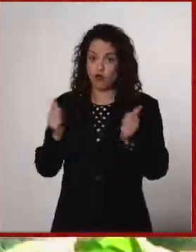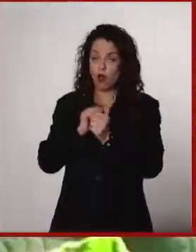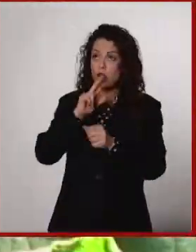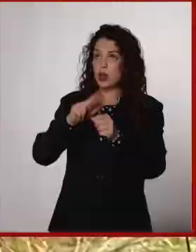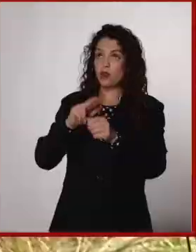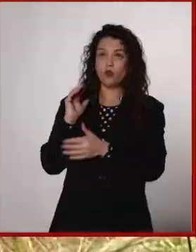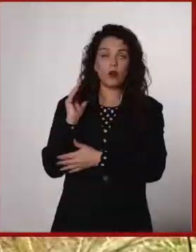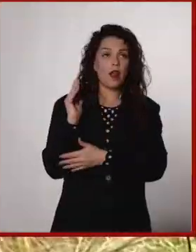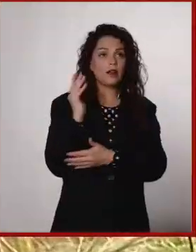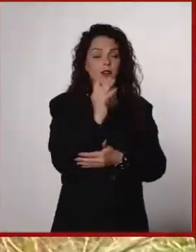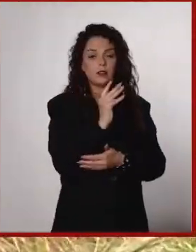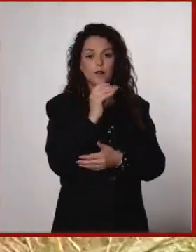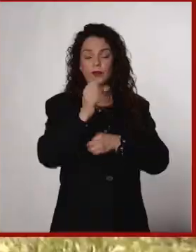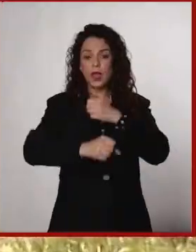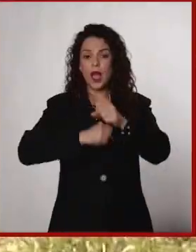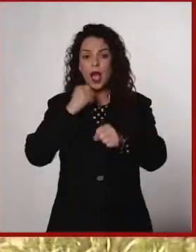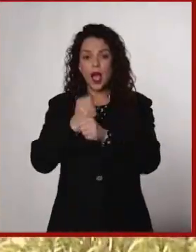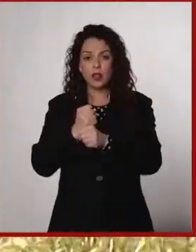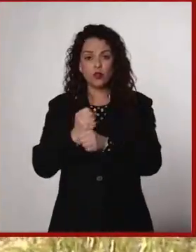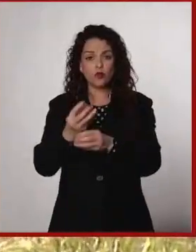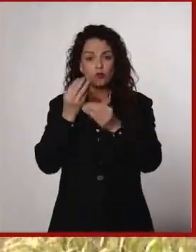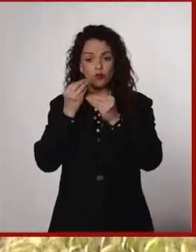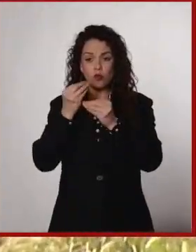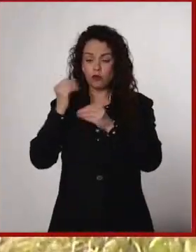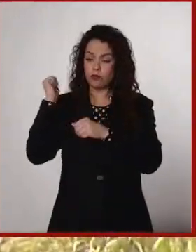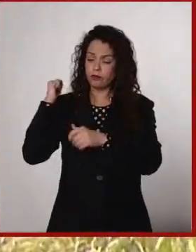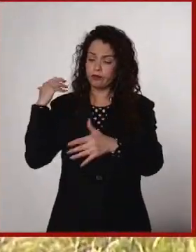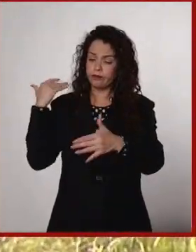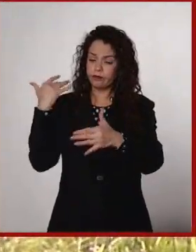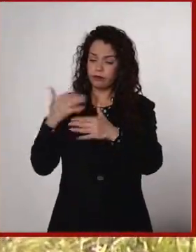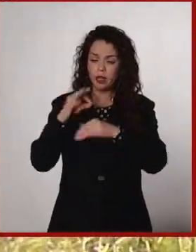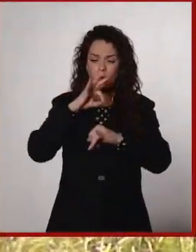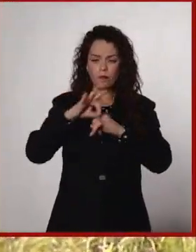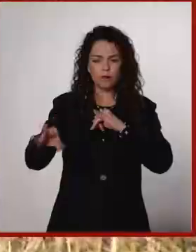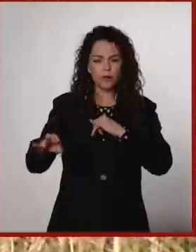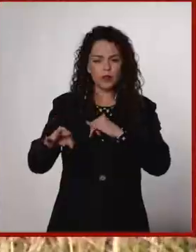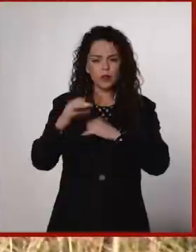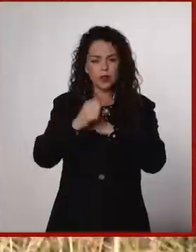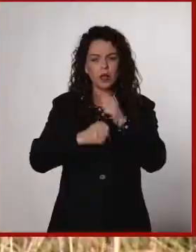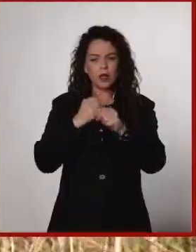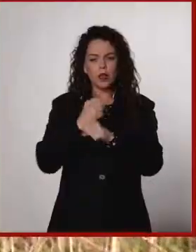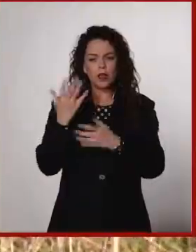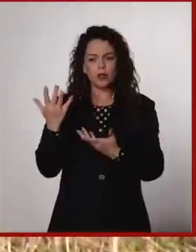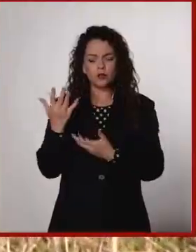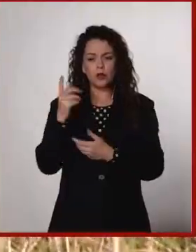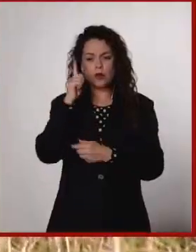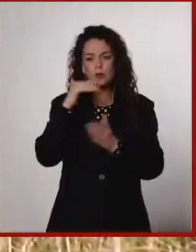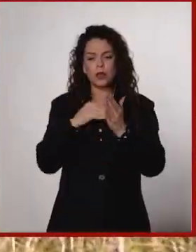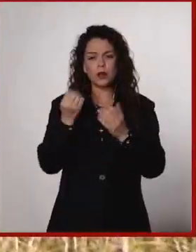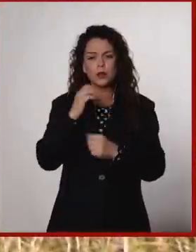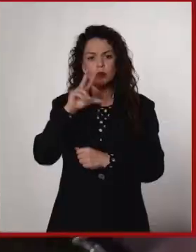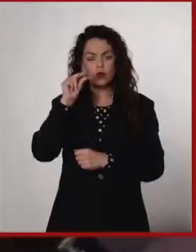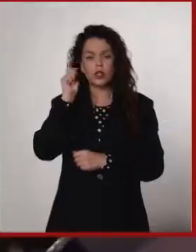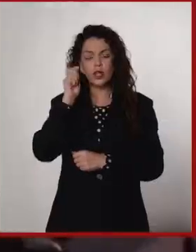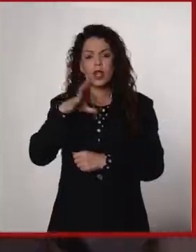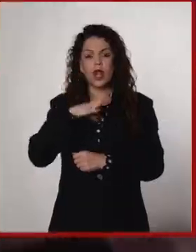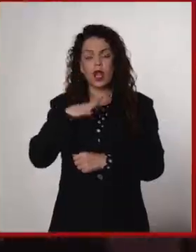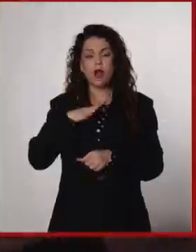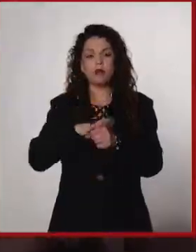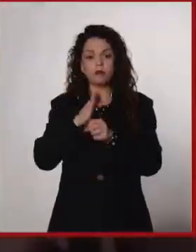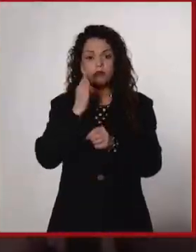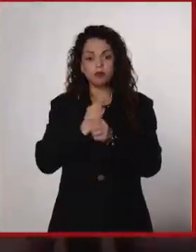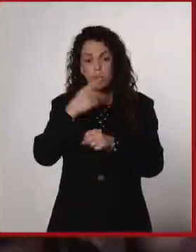naturaleza. Después de varios siglos de investigación científica, a finales de los años 80, se reunió y comparó la información